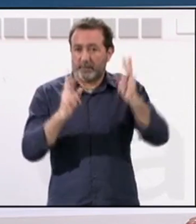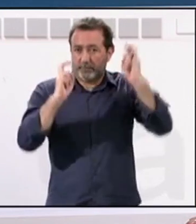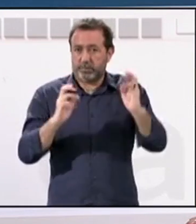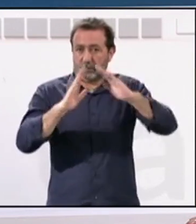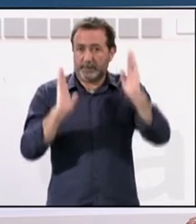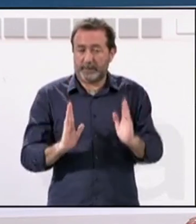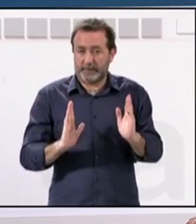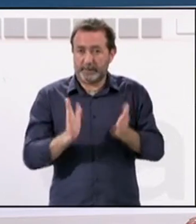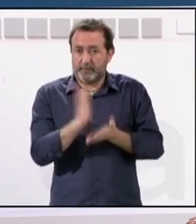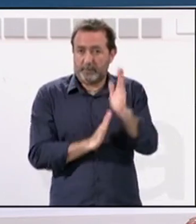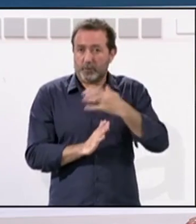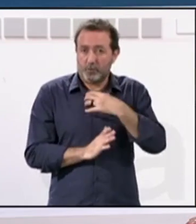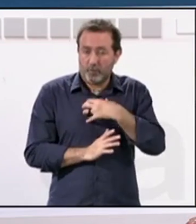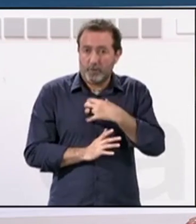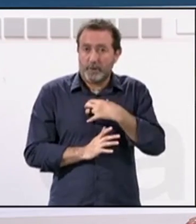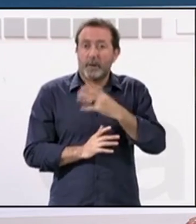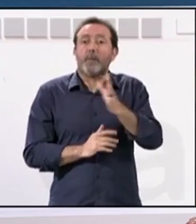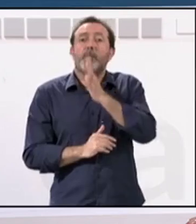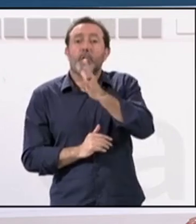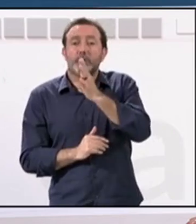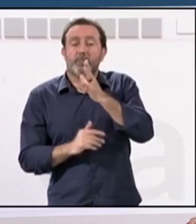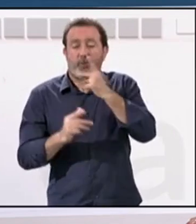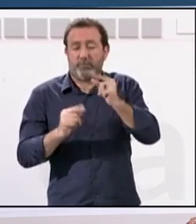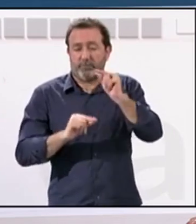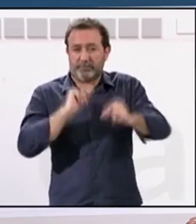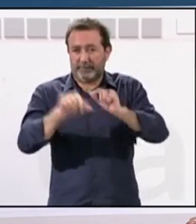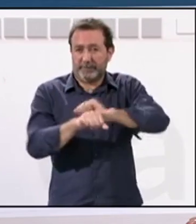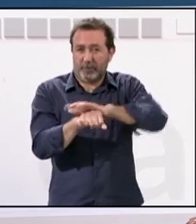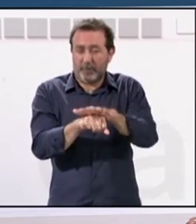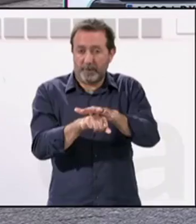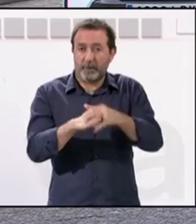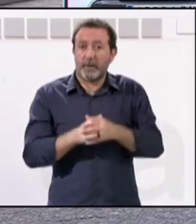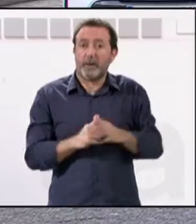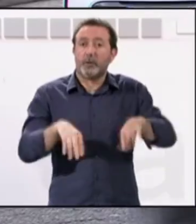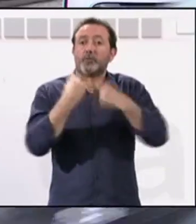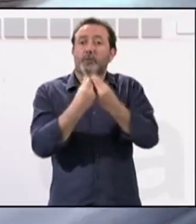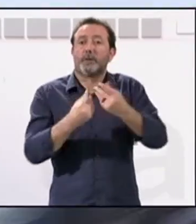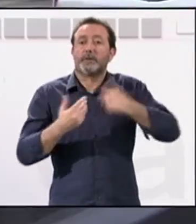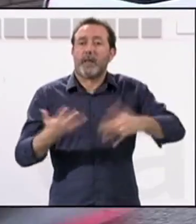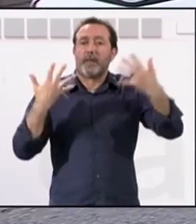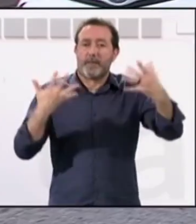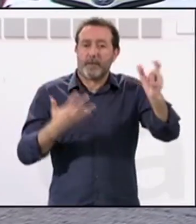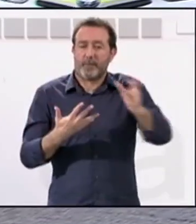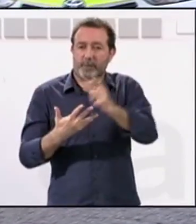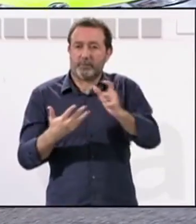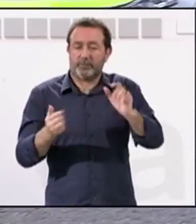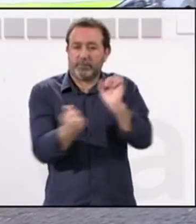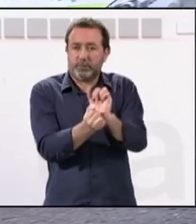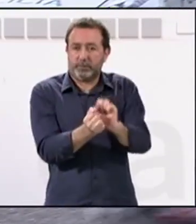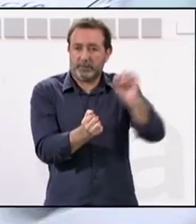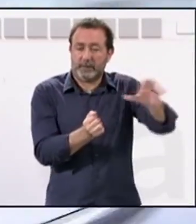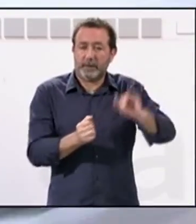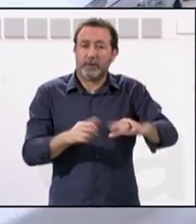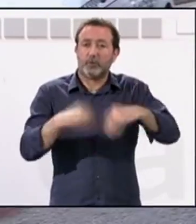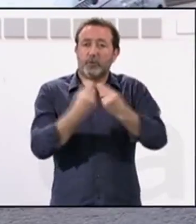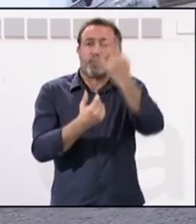relacionadas con el estado de alarma motivado por la pandemia del coronavirus. En total sube a 10 el número de arrestados y